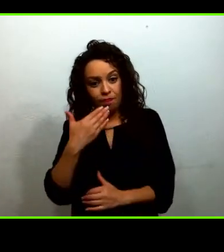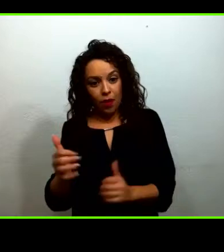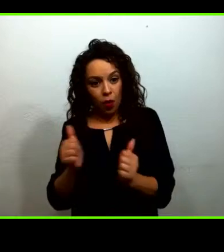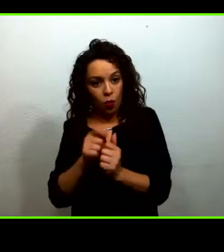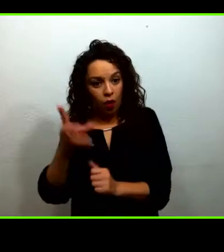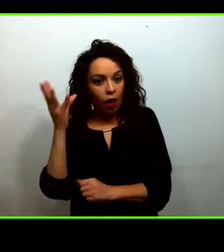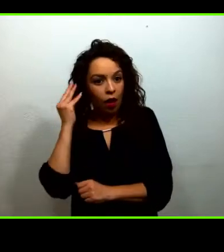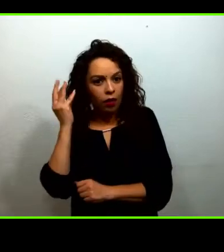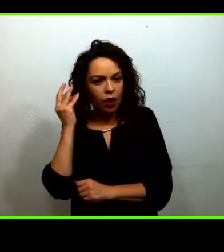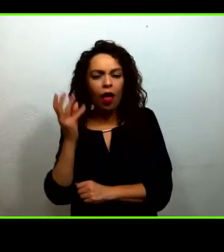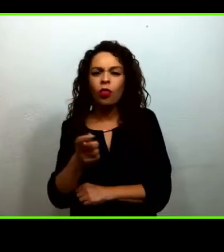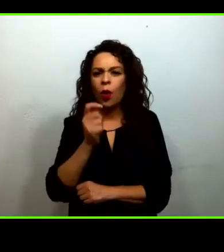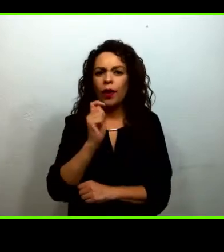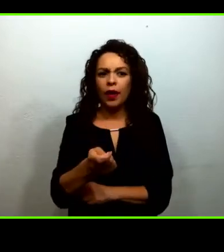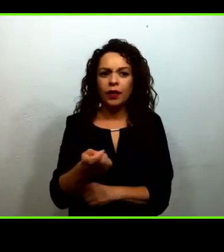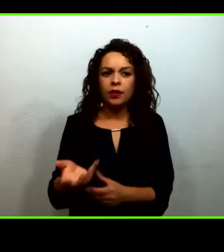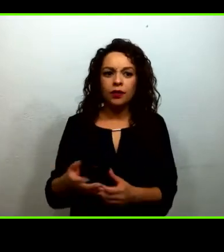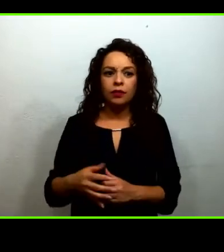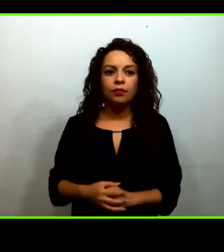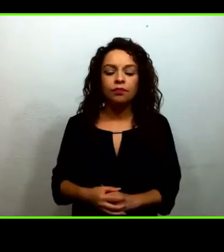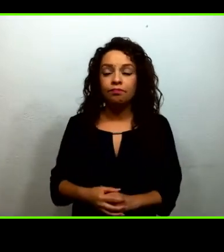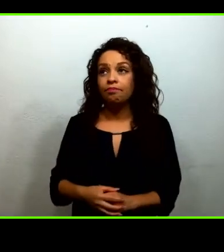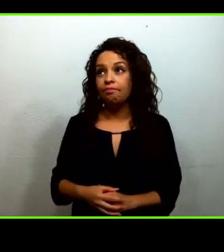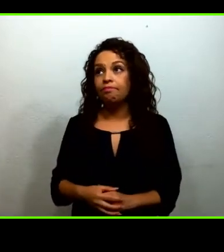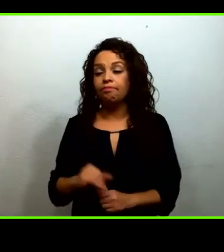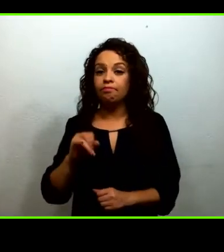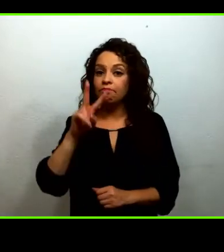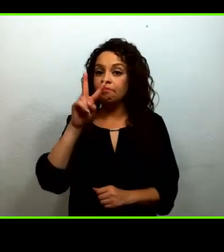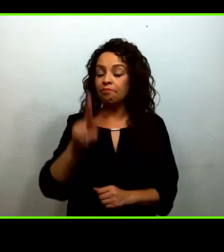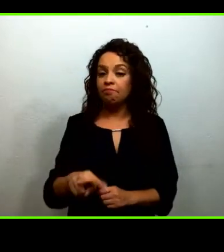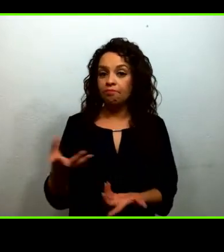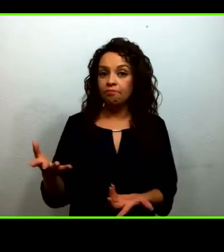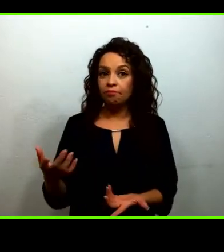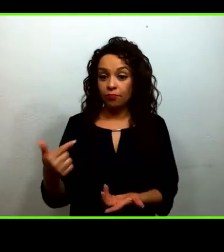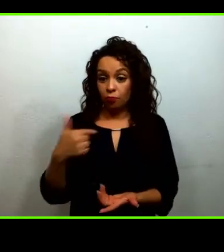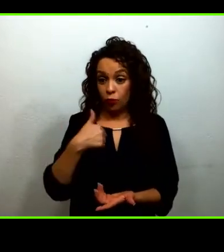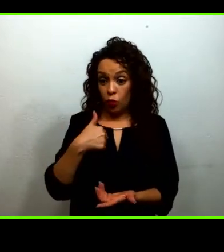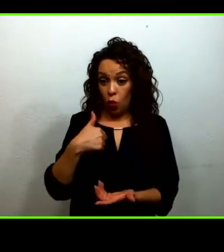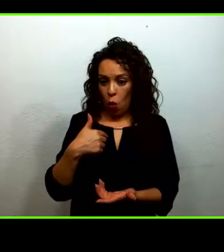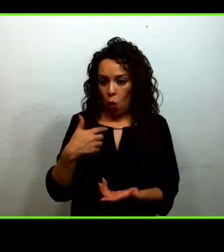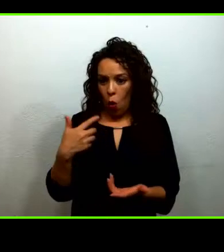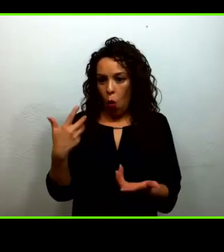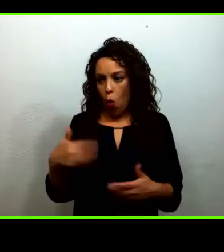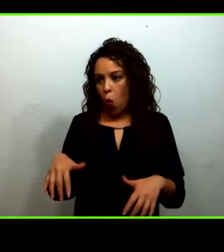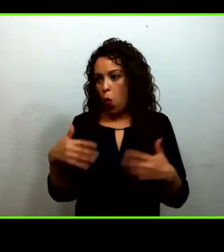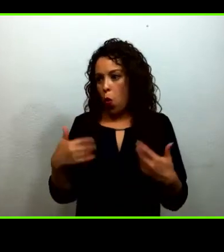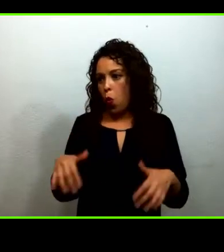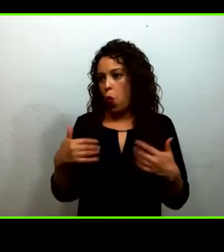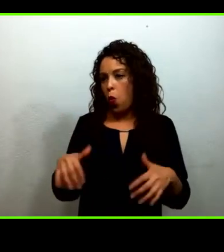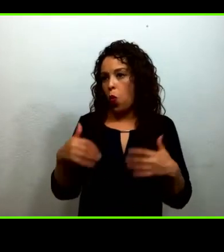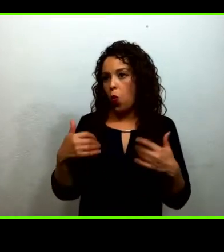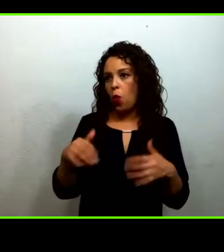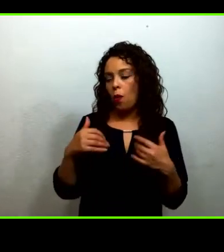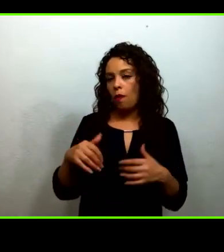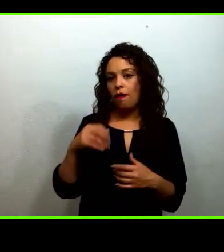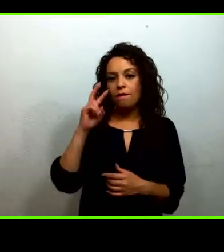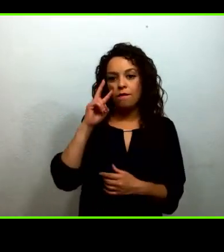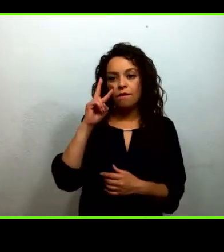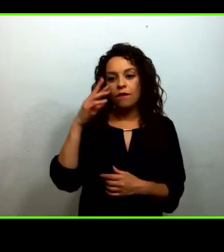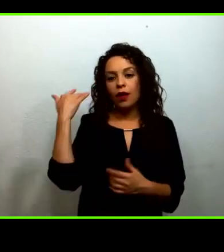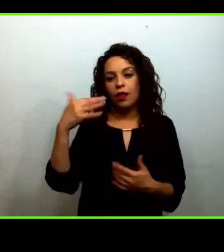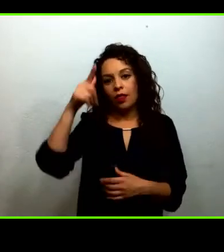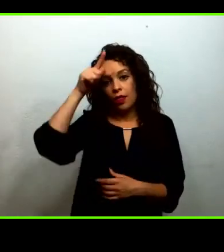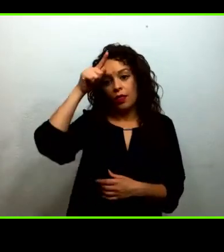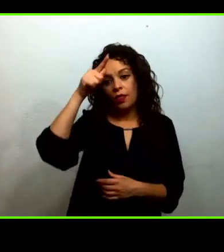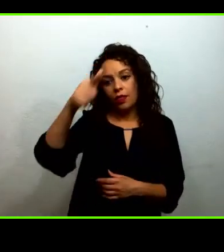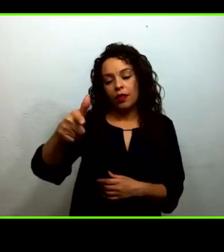un impacto al menos a mí que me causó fue conocer la reflexión que nos hacían